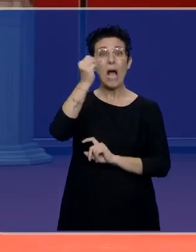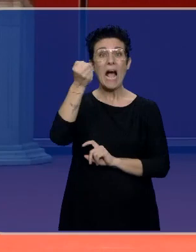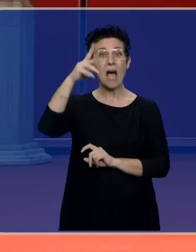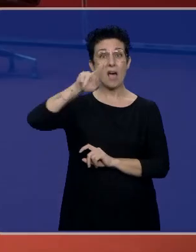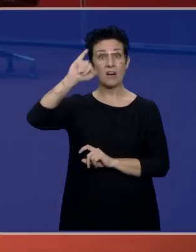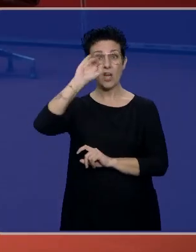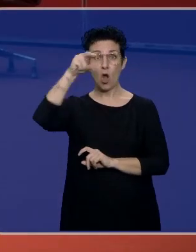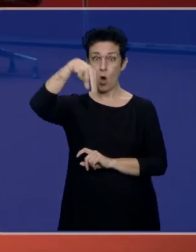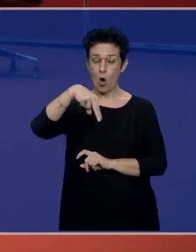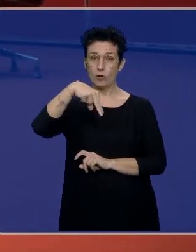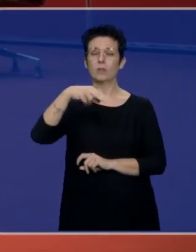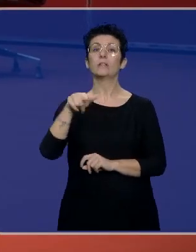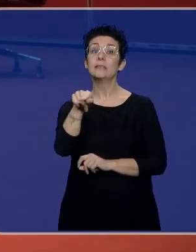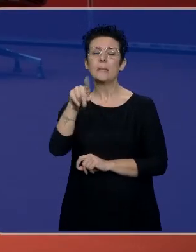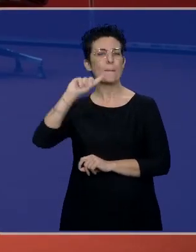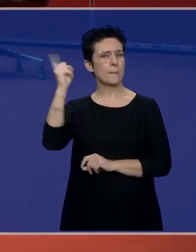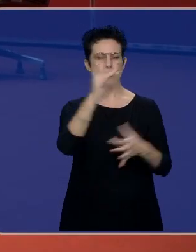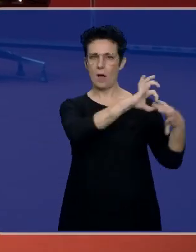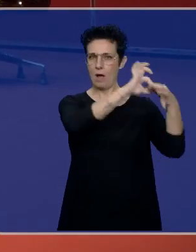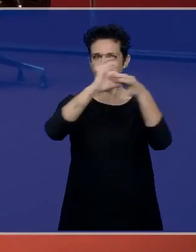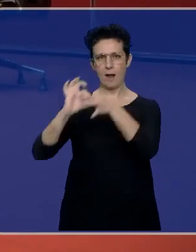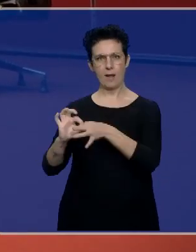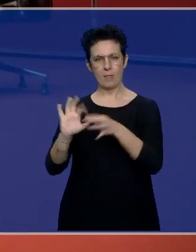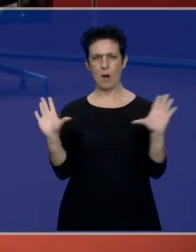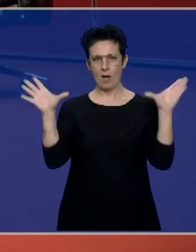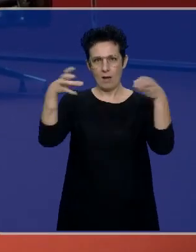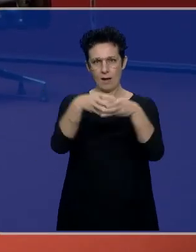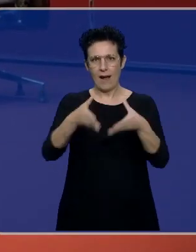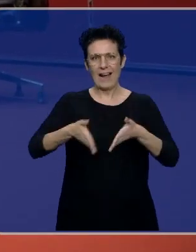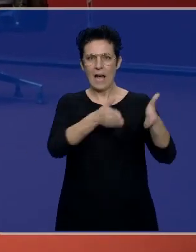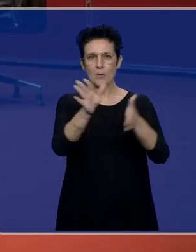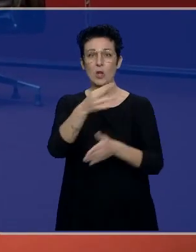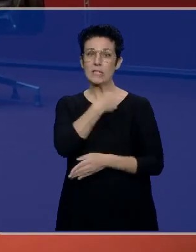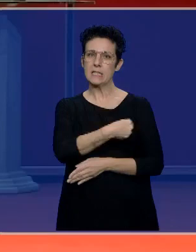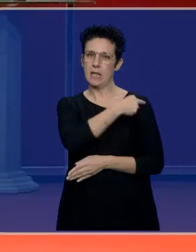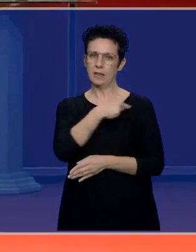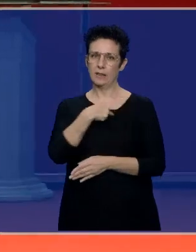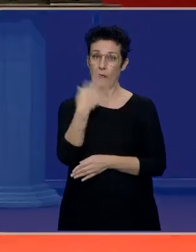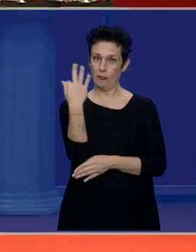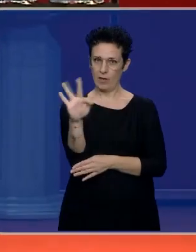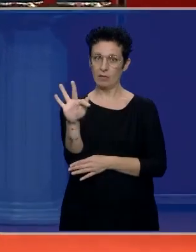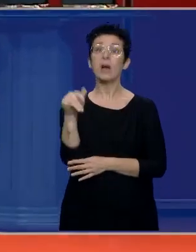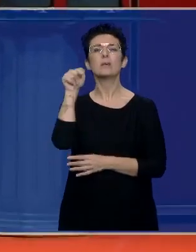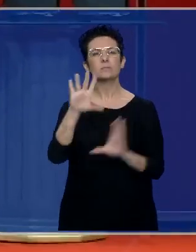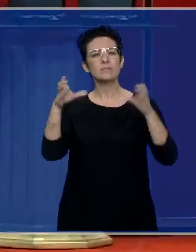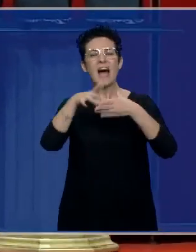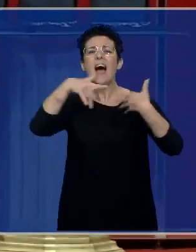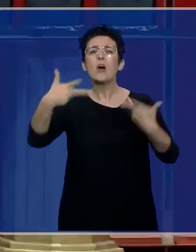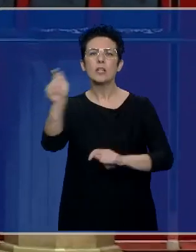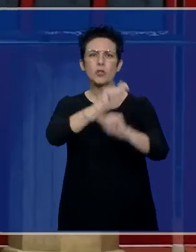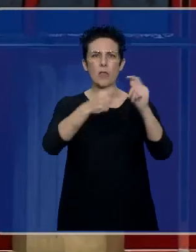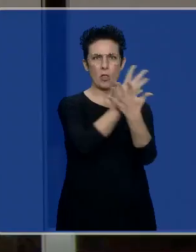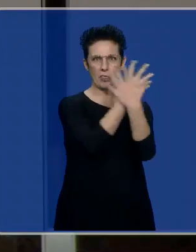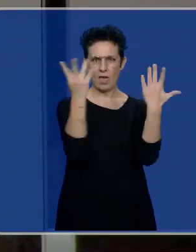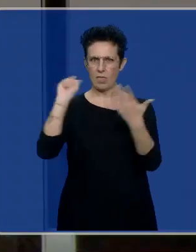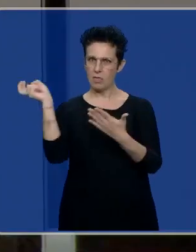sea la primera alianza civil que aglutina a todo el Camino de Santiago francés. En la actualidad agrupa a 19 asociaciones y